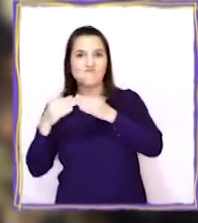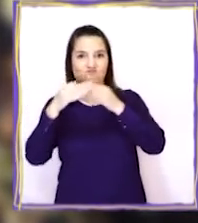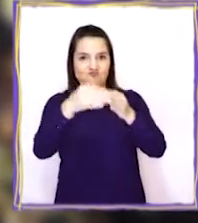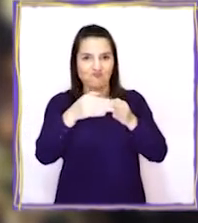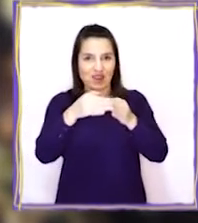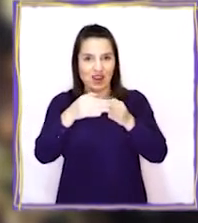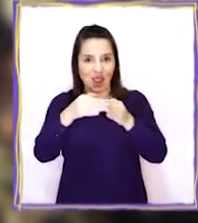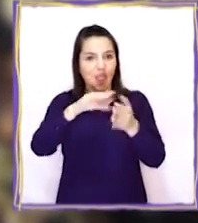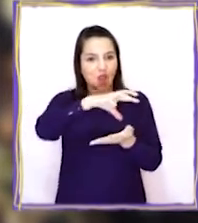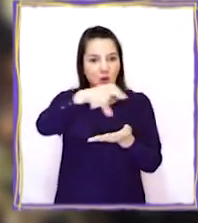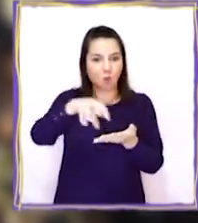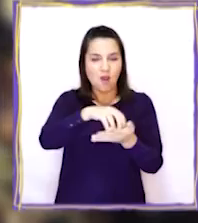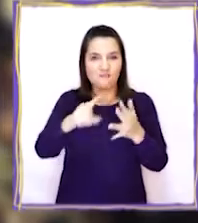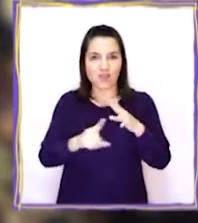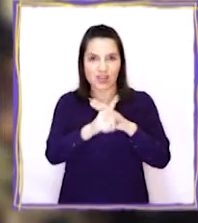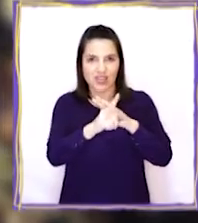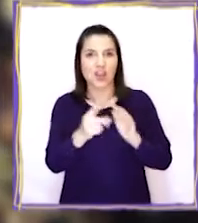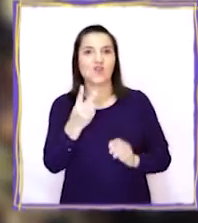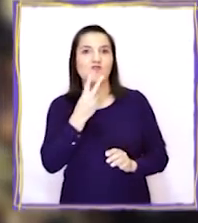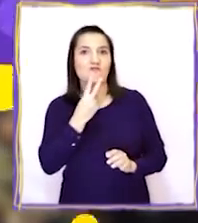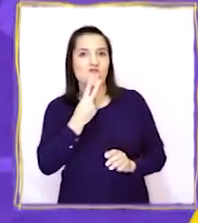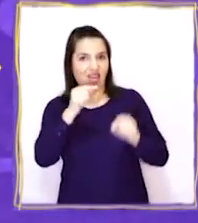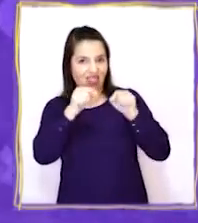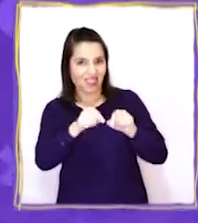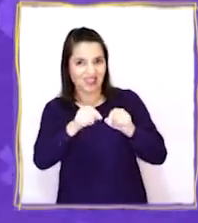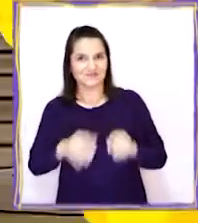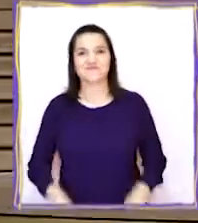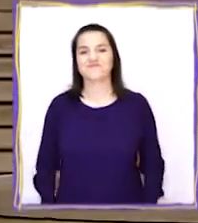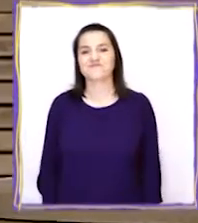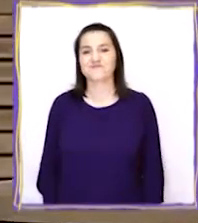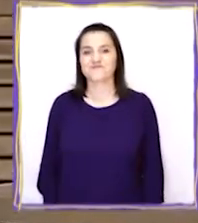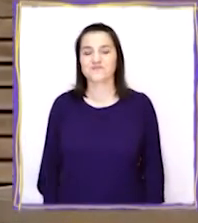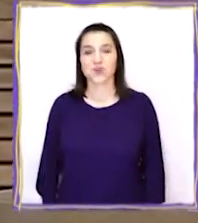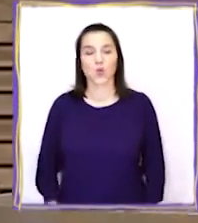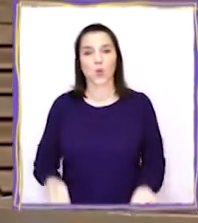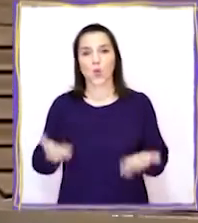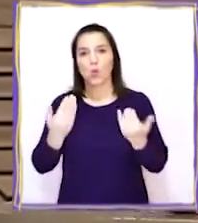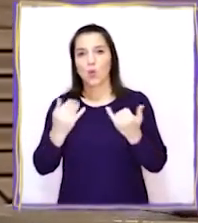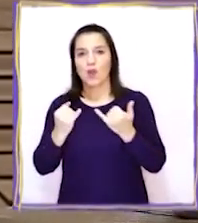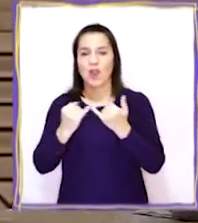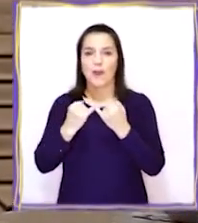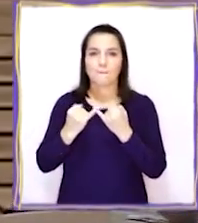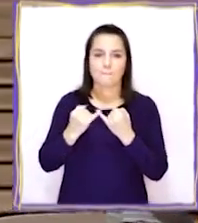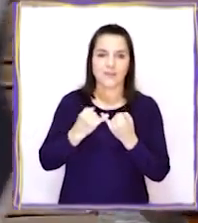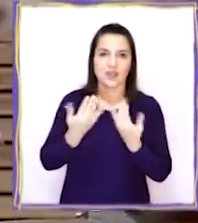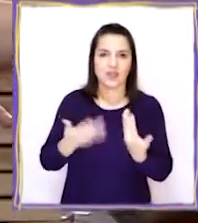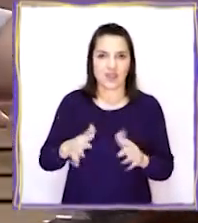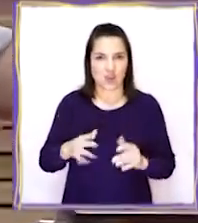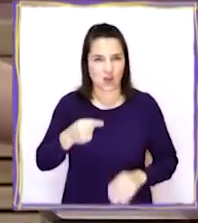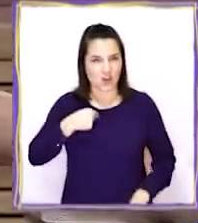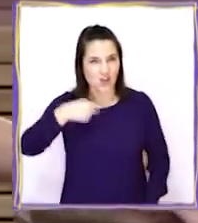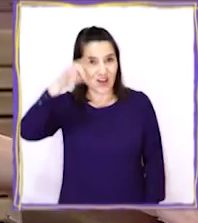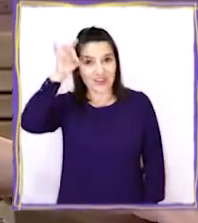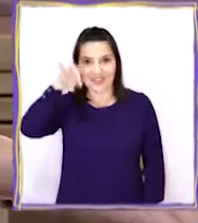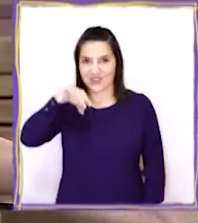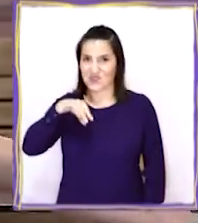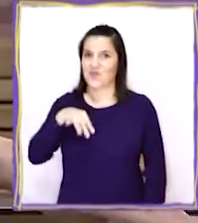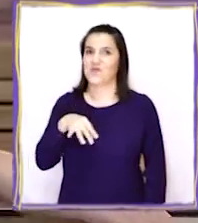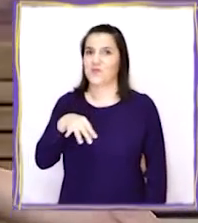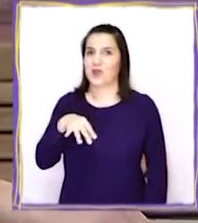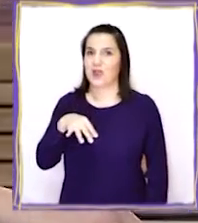con pueblos originarios de nuestro continente. Uf, amigos, no saben lo que averigüé.